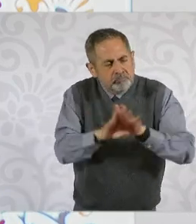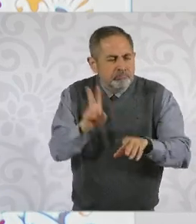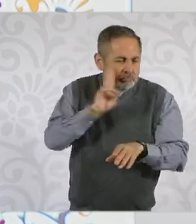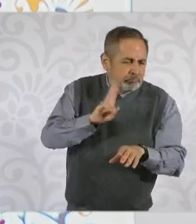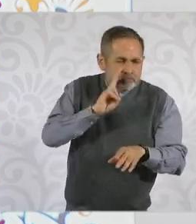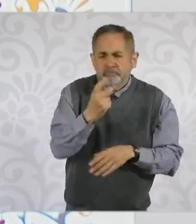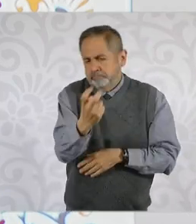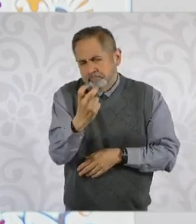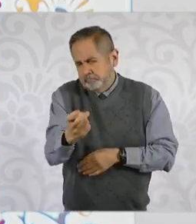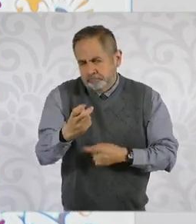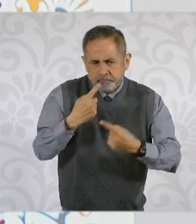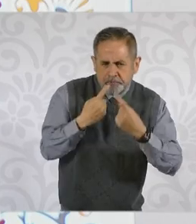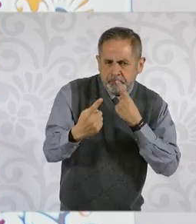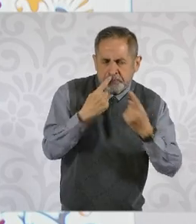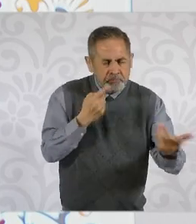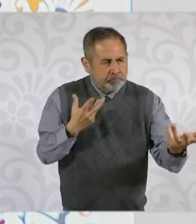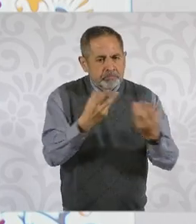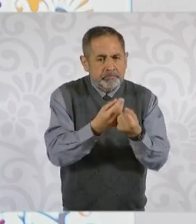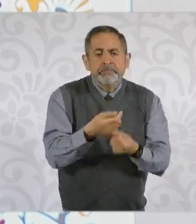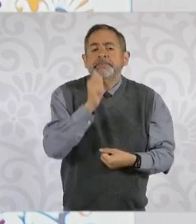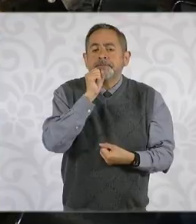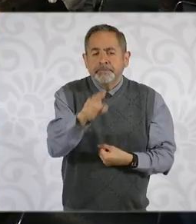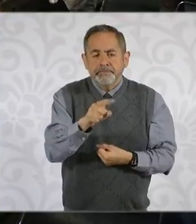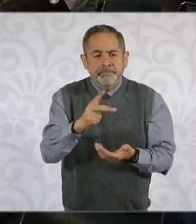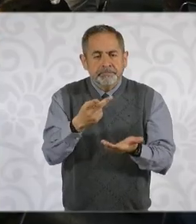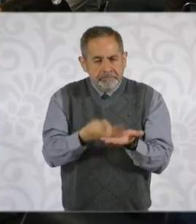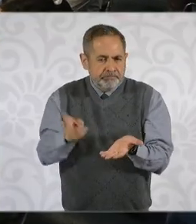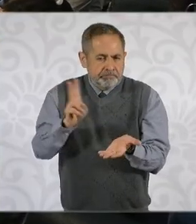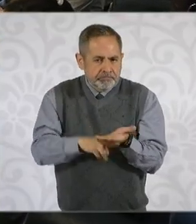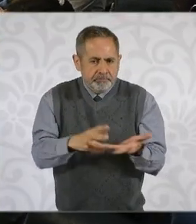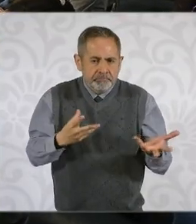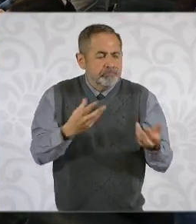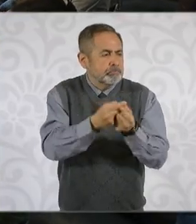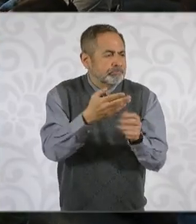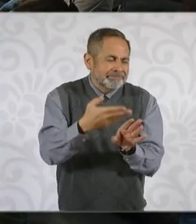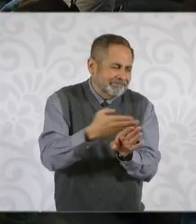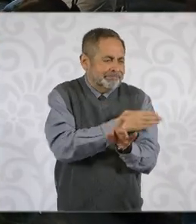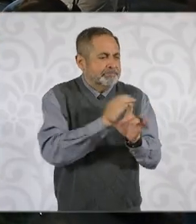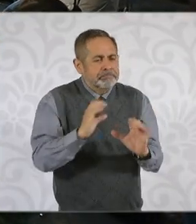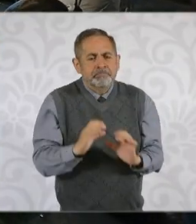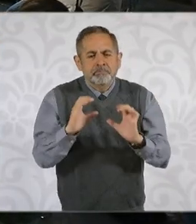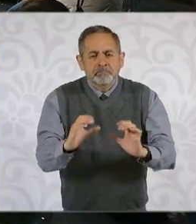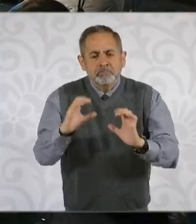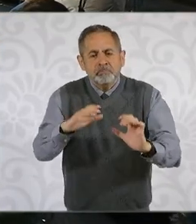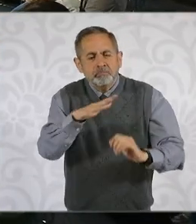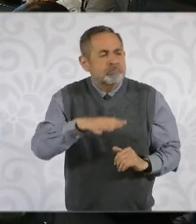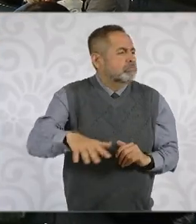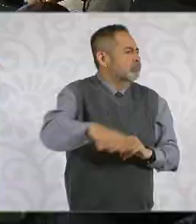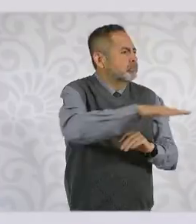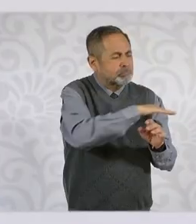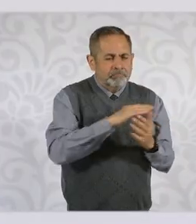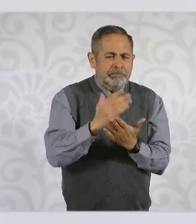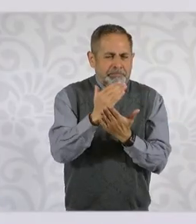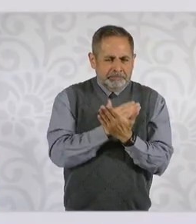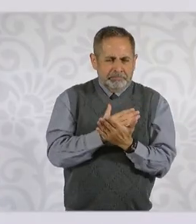necesarias. Y al mismo tiempo entra la parte preventiva junto con la subsecretaría de